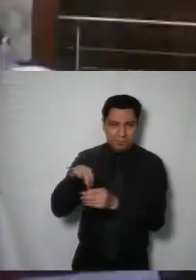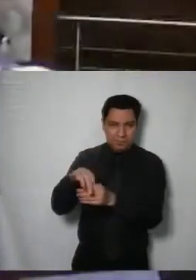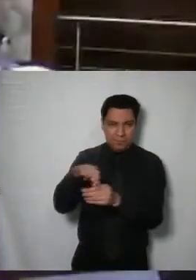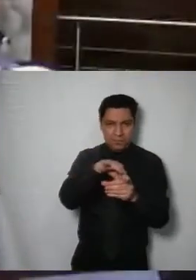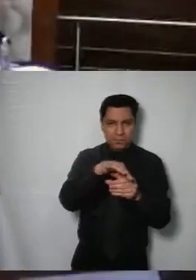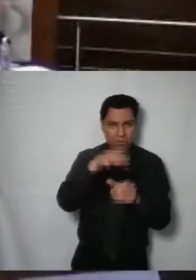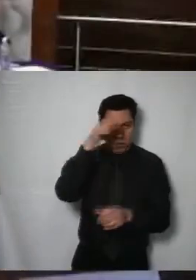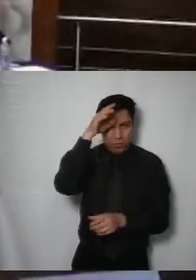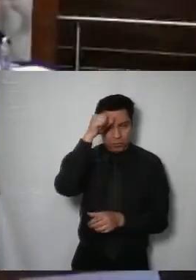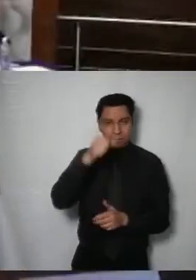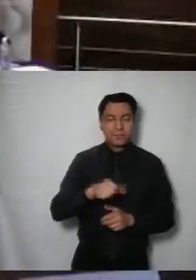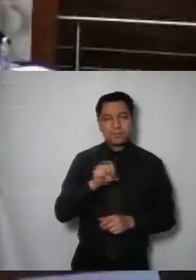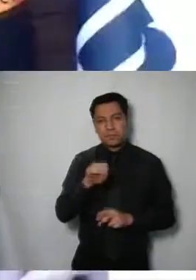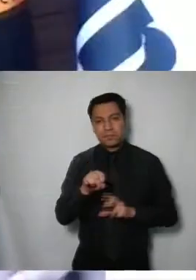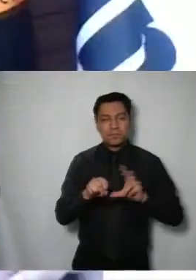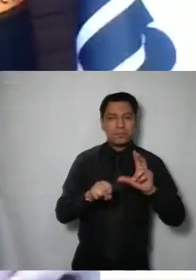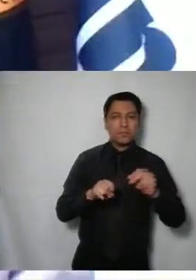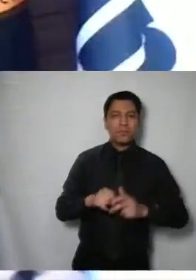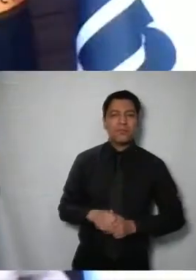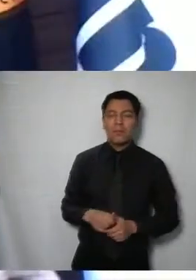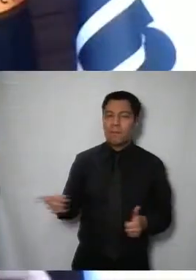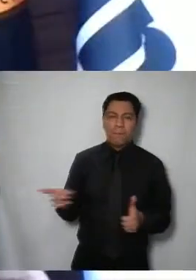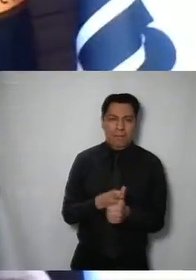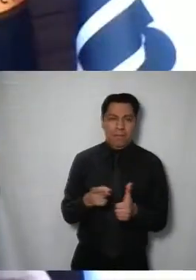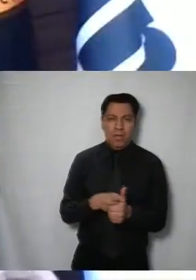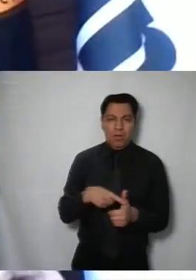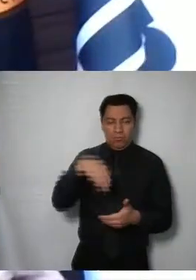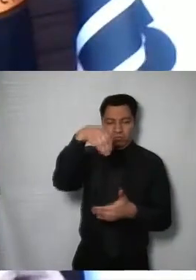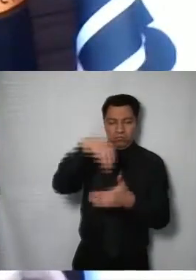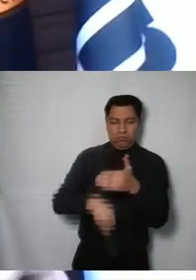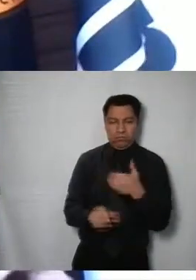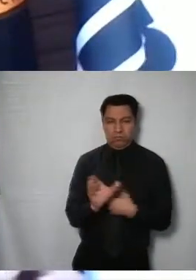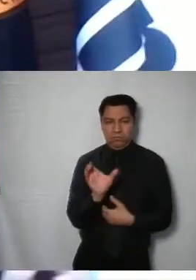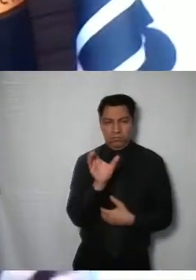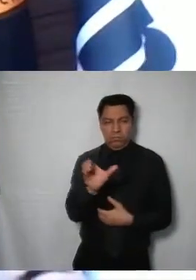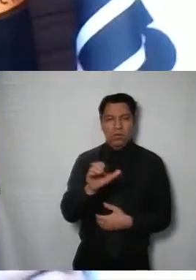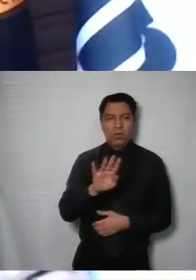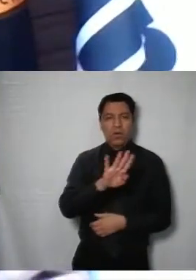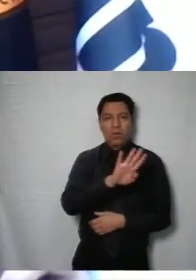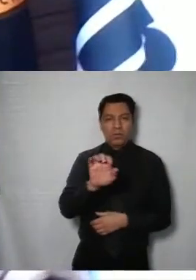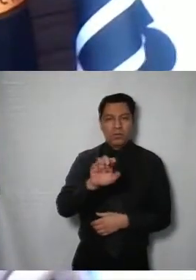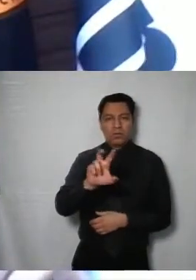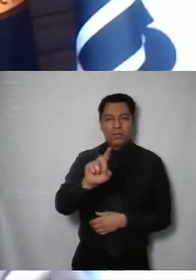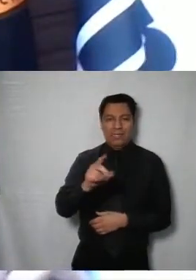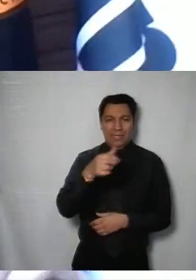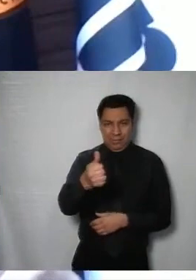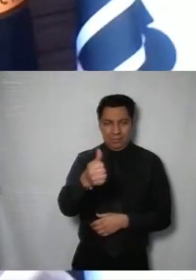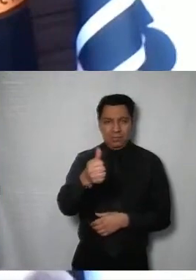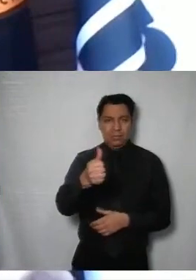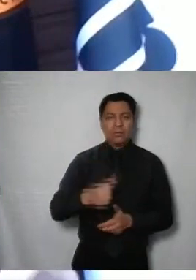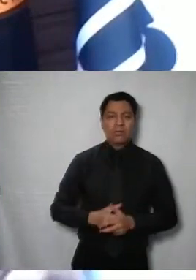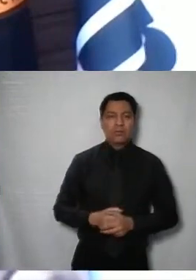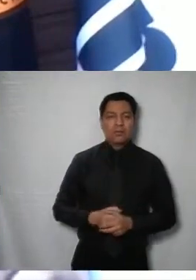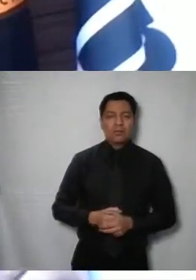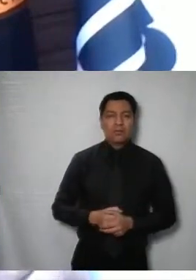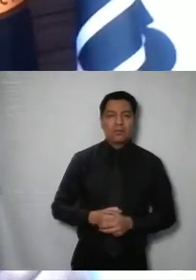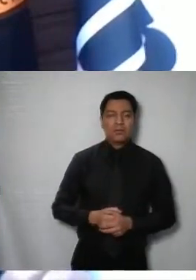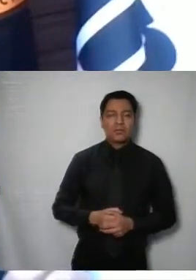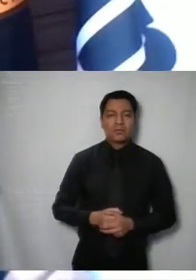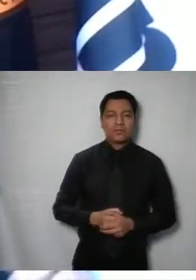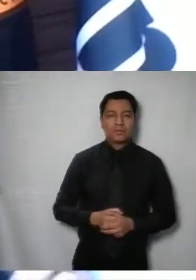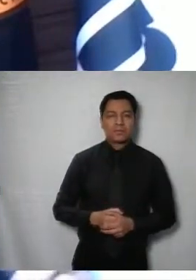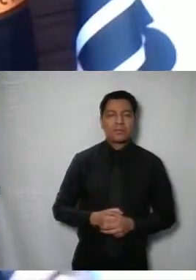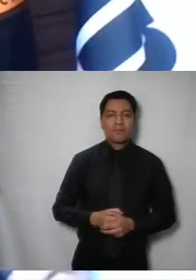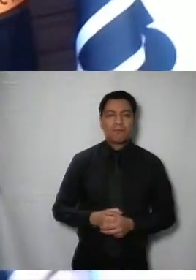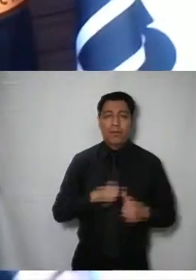les parece primero tomaría la votación del 436 comisionadas y comisionados les solicito expresar el